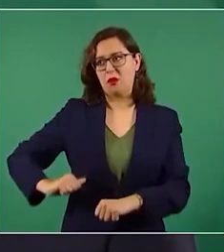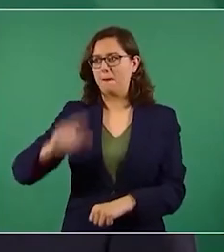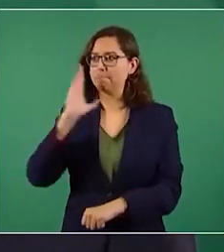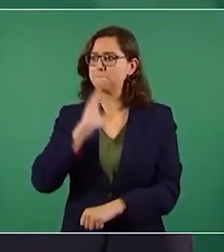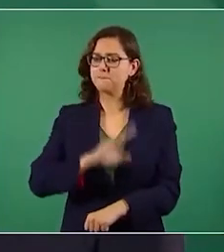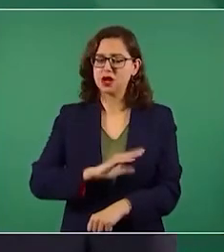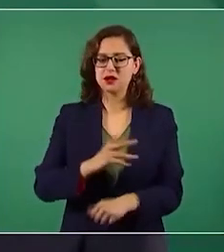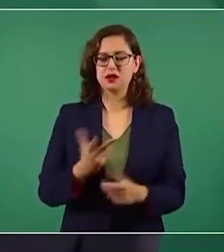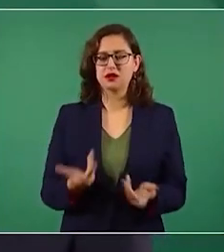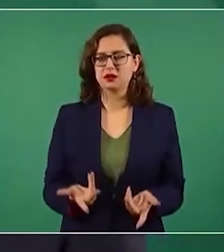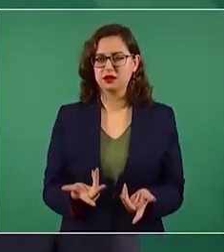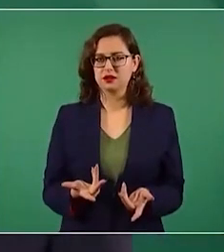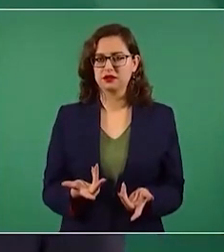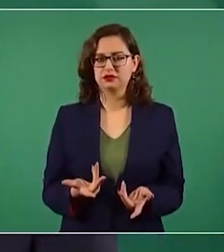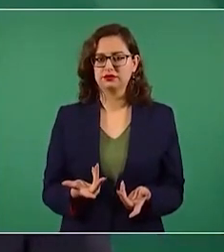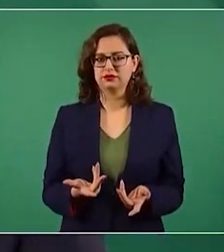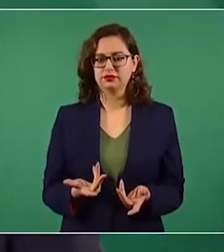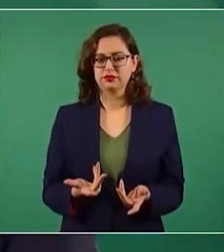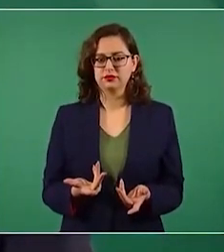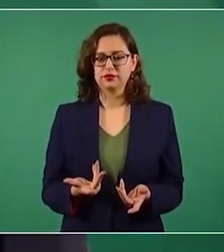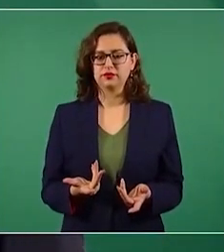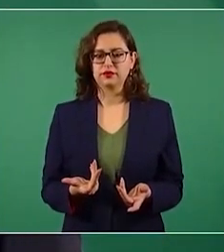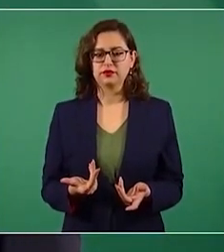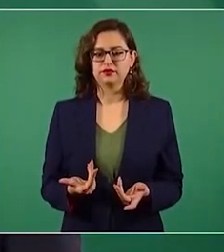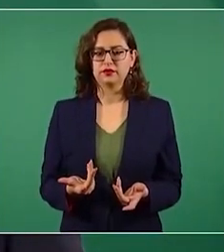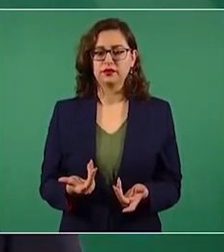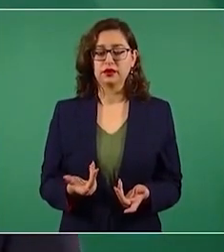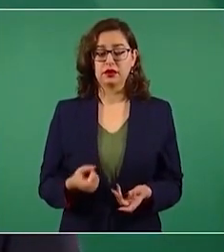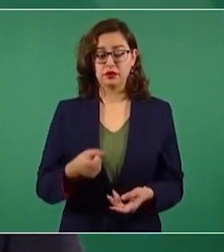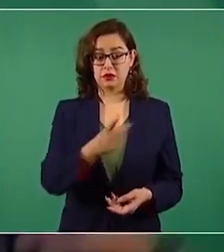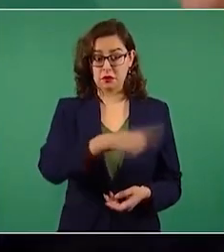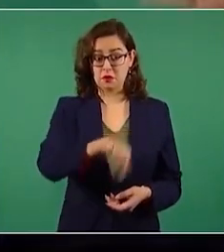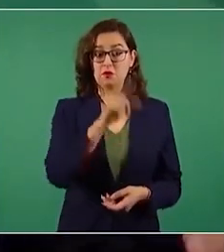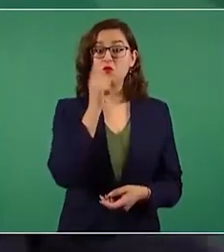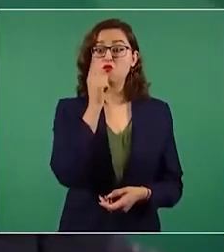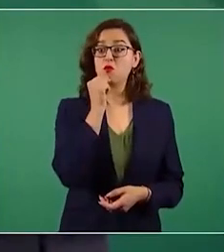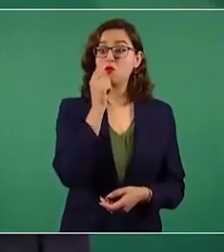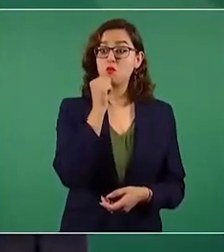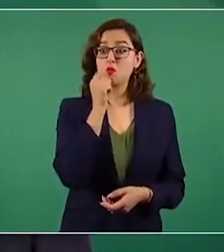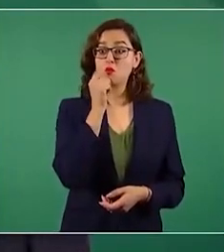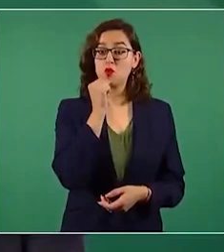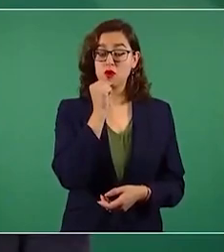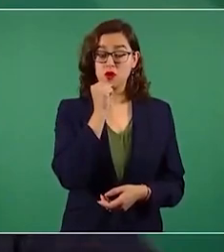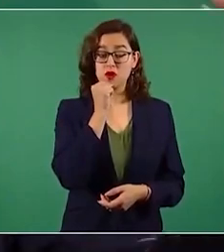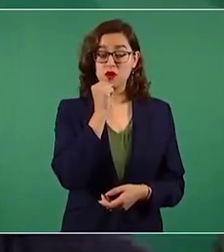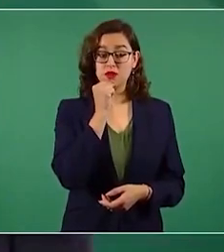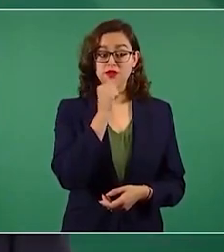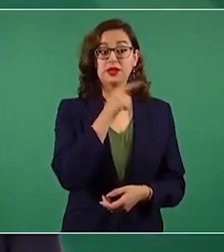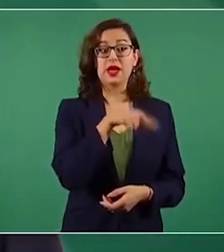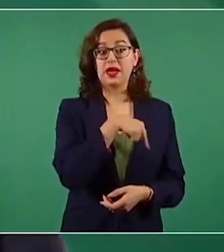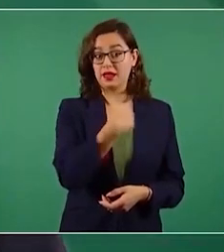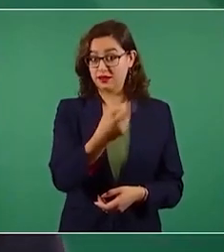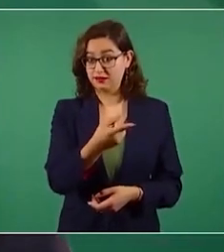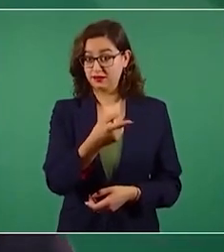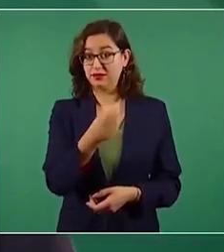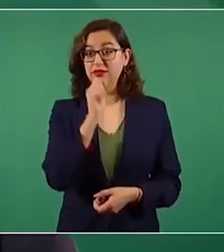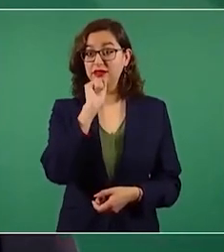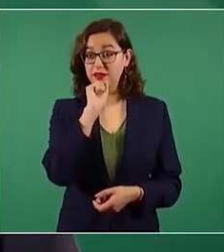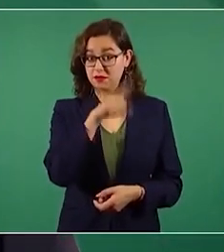no sólo a los policías, sino quienes están ahí protegiendo